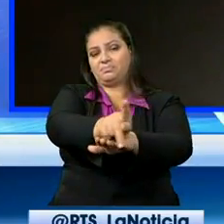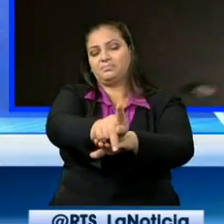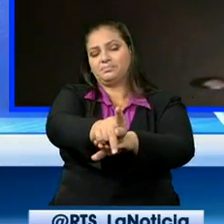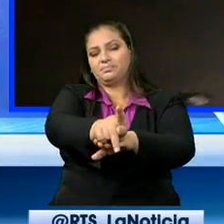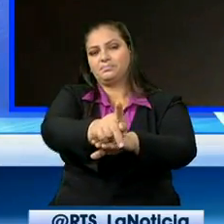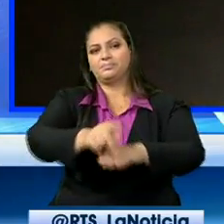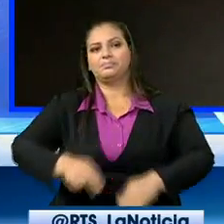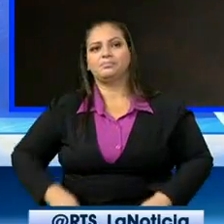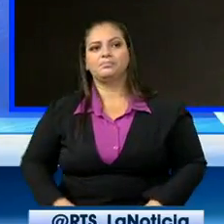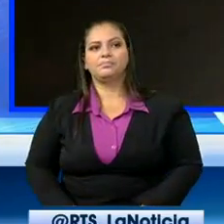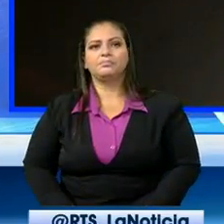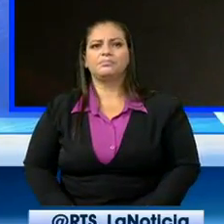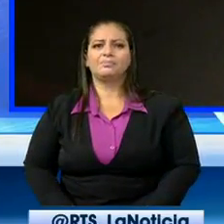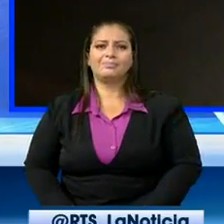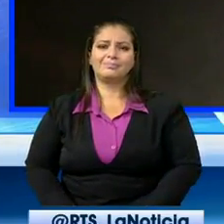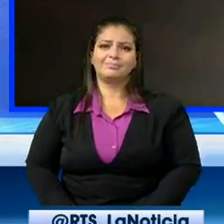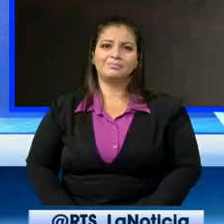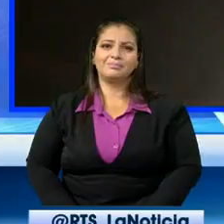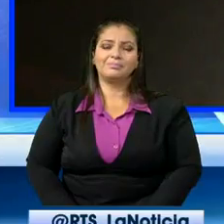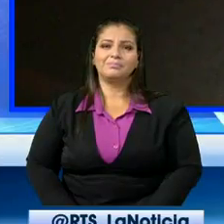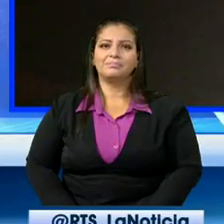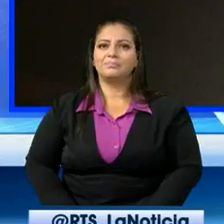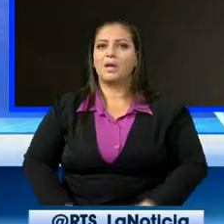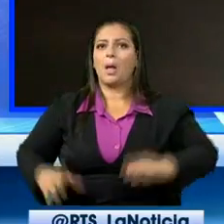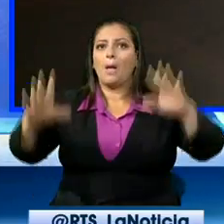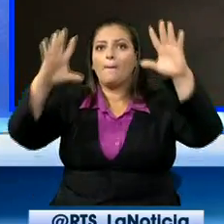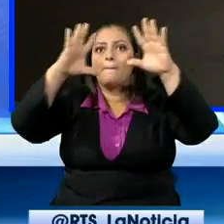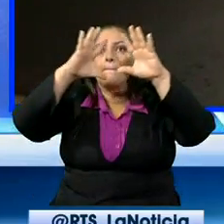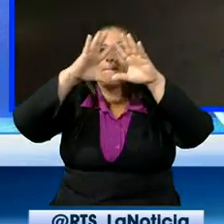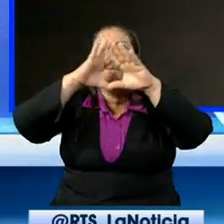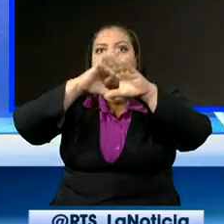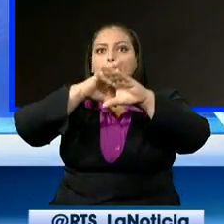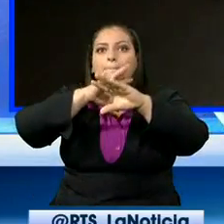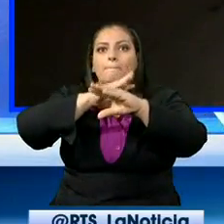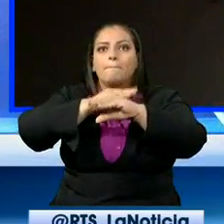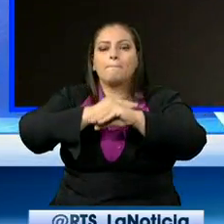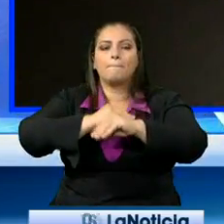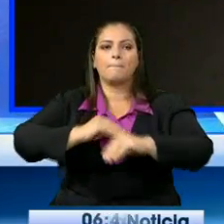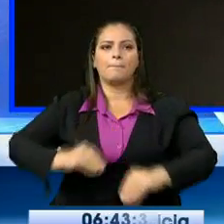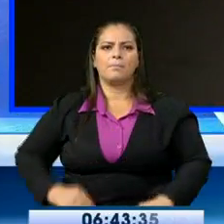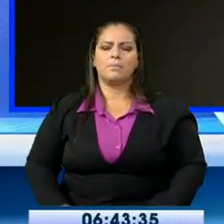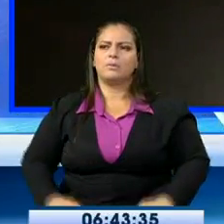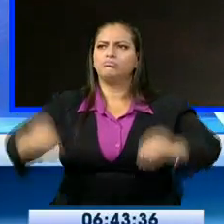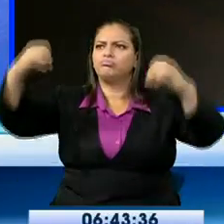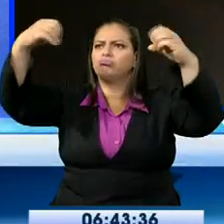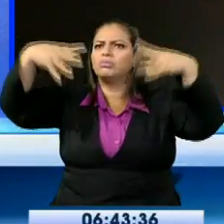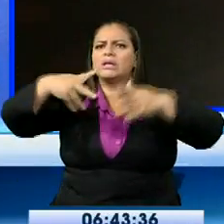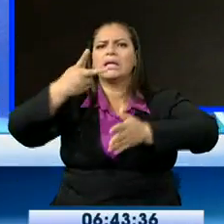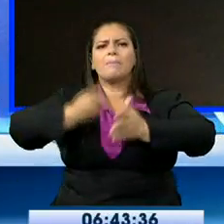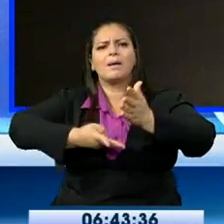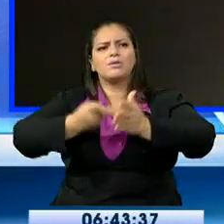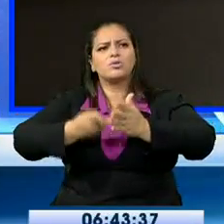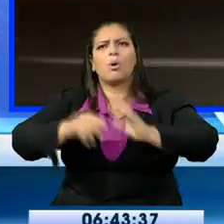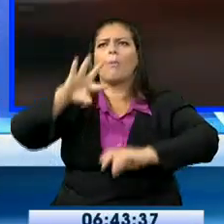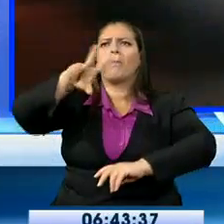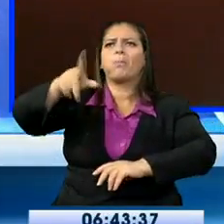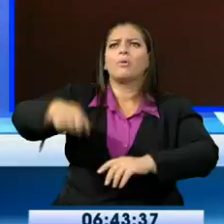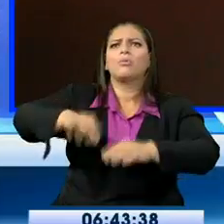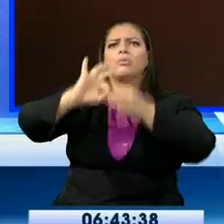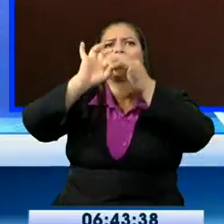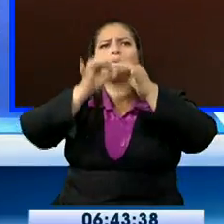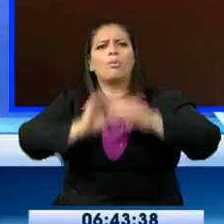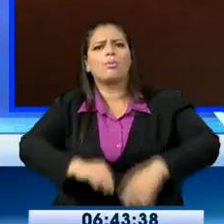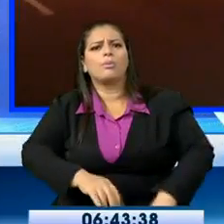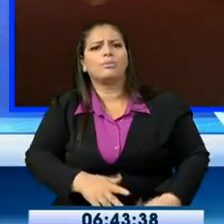perimetral, en esas condiciones, completamente oscuro. ¿Qué ha pasado con las luminarias? ¿Quién está encargado de hacer el mantenimiento